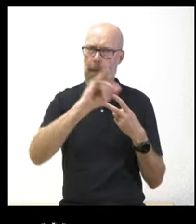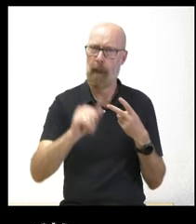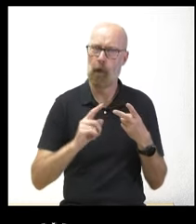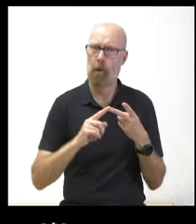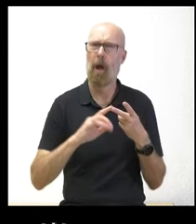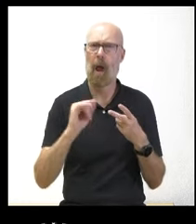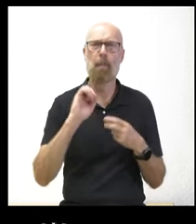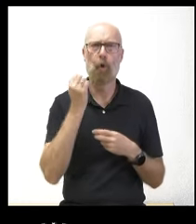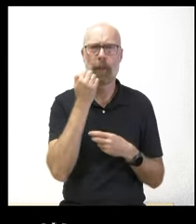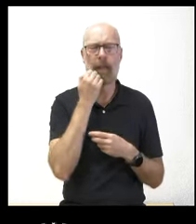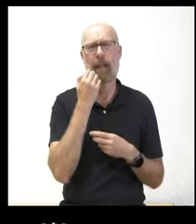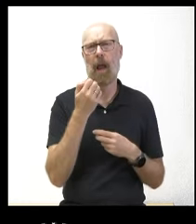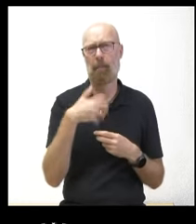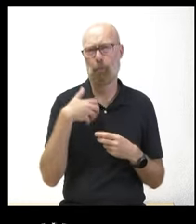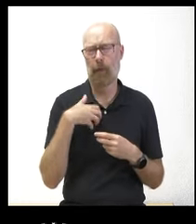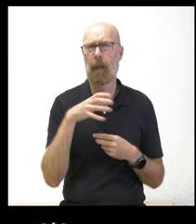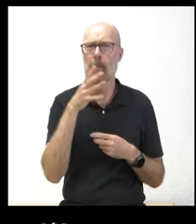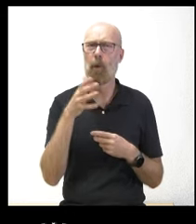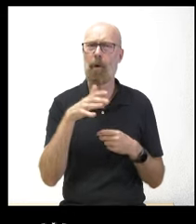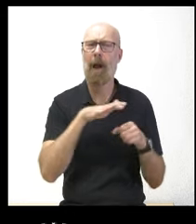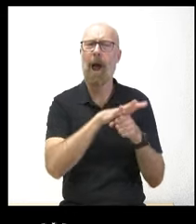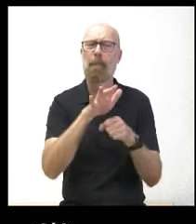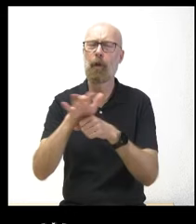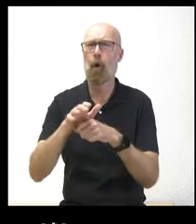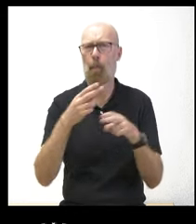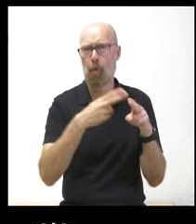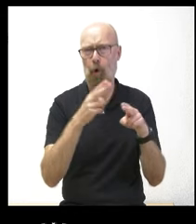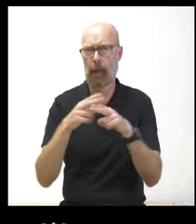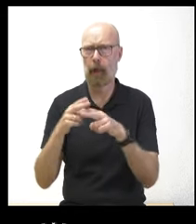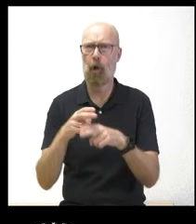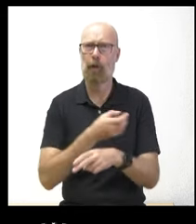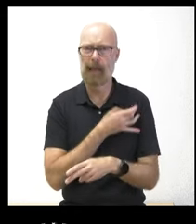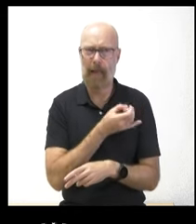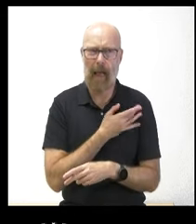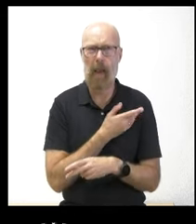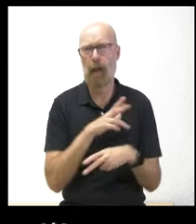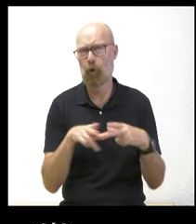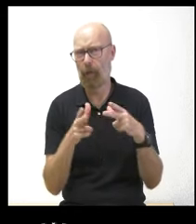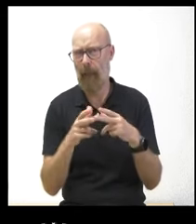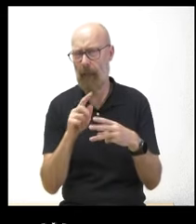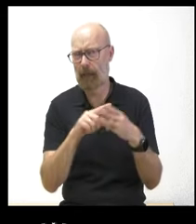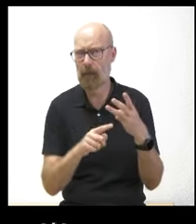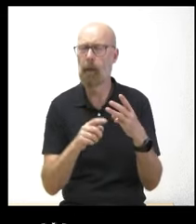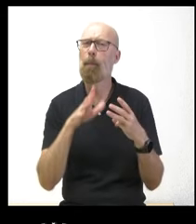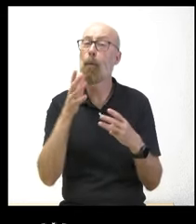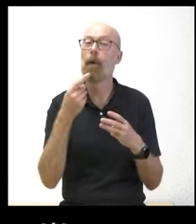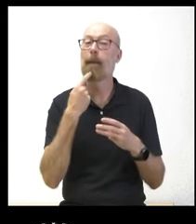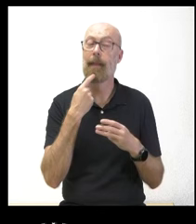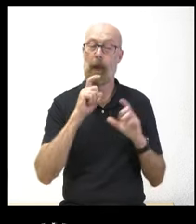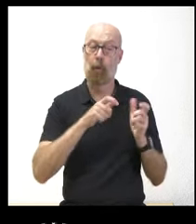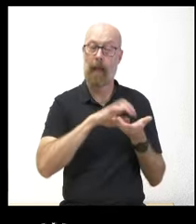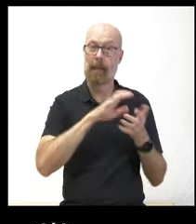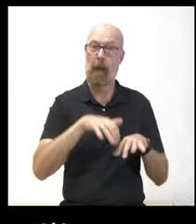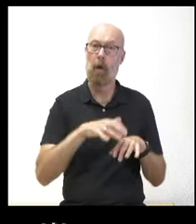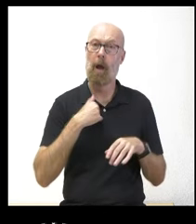protestas y quejas de diferentes ámbitos políticos sindicales y sociales acerca de que la Junta de Castilla y León haya